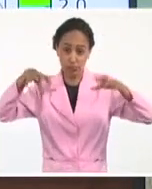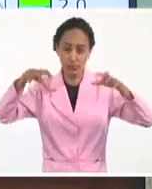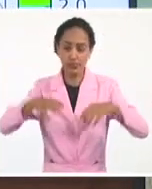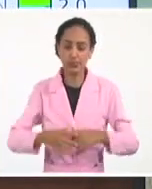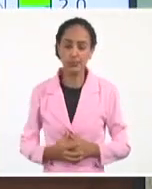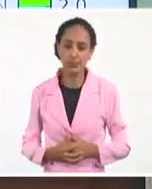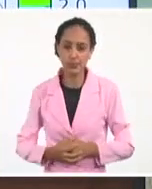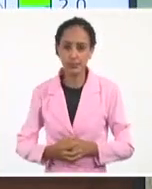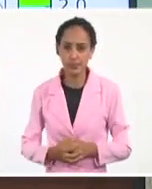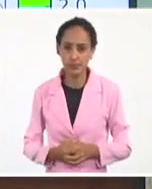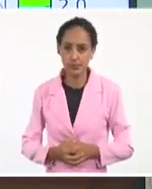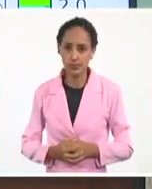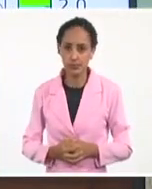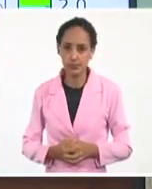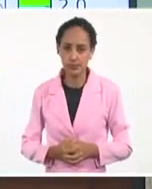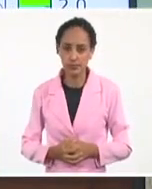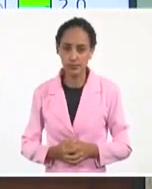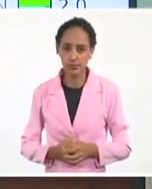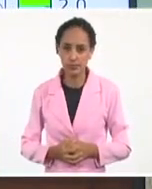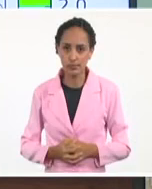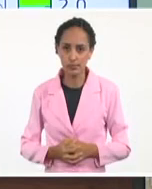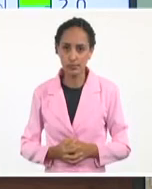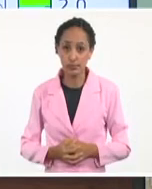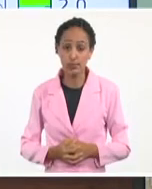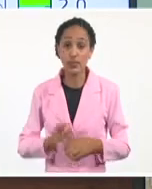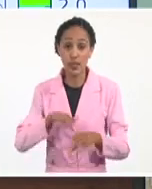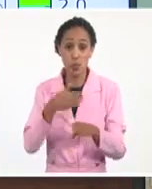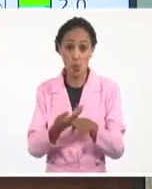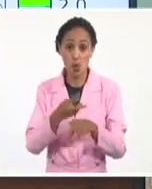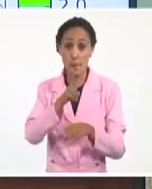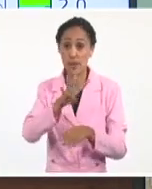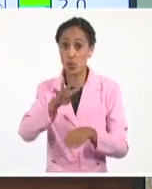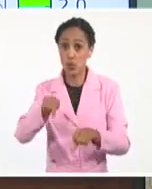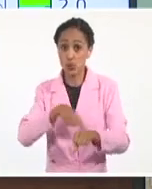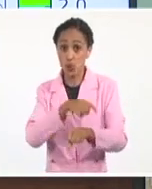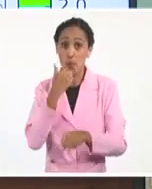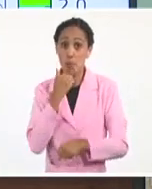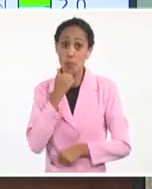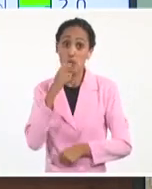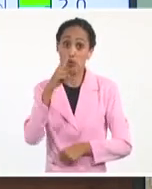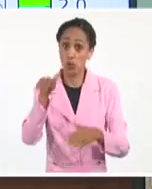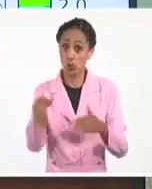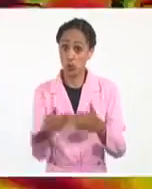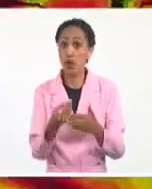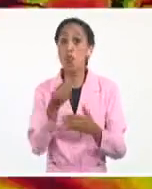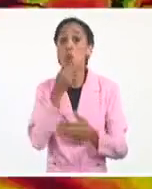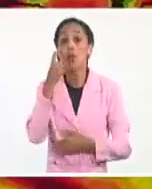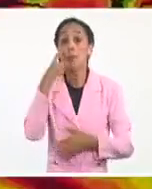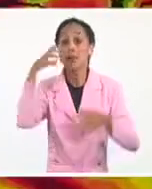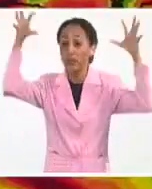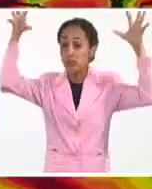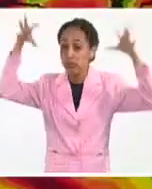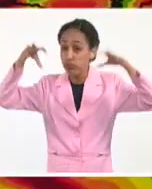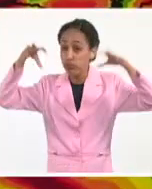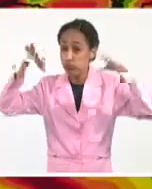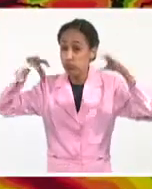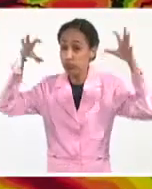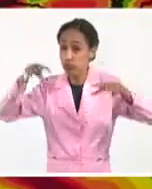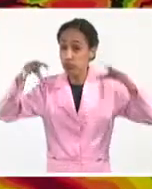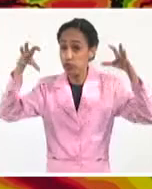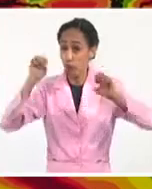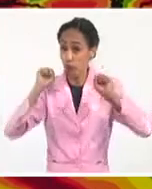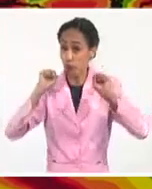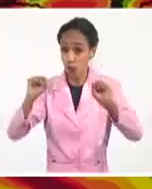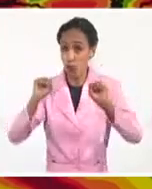para 24 horas más, observen cómo hay lluvia fuerte en buena parte del territorio